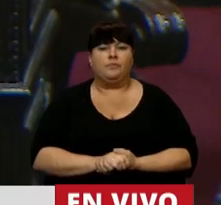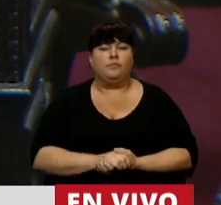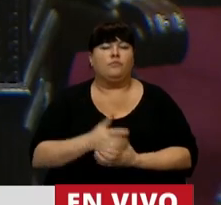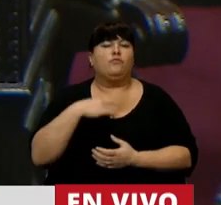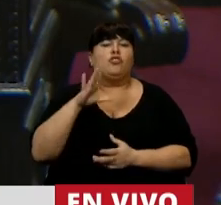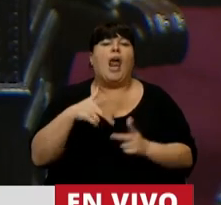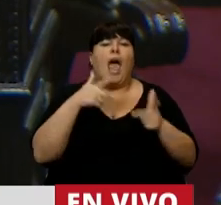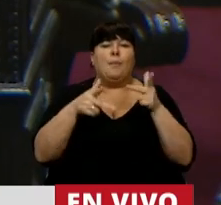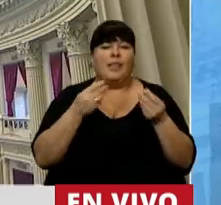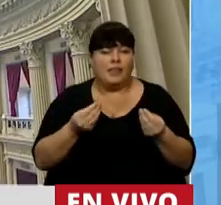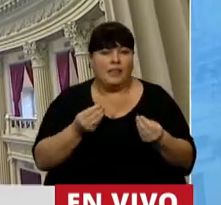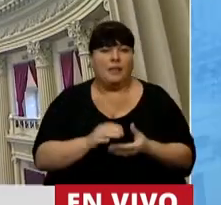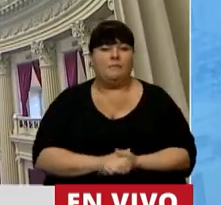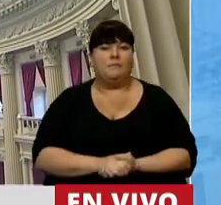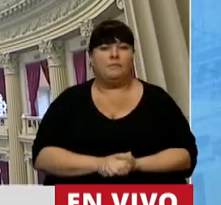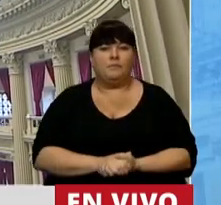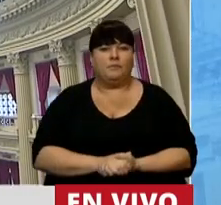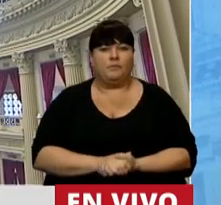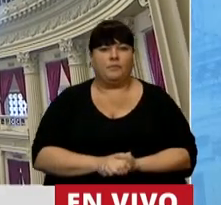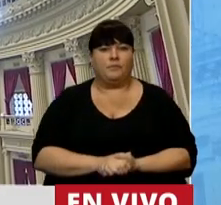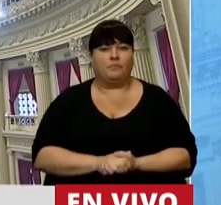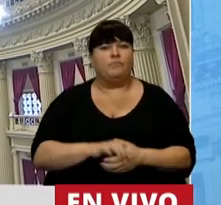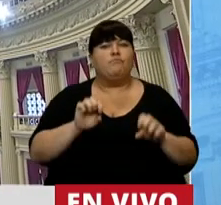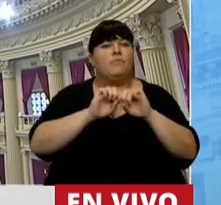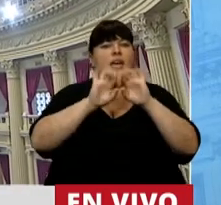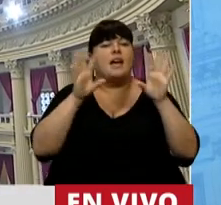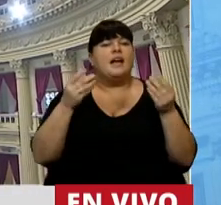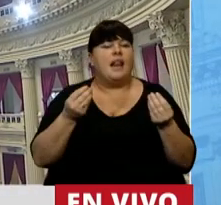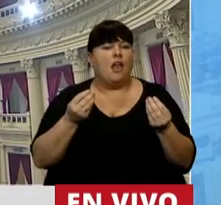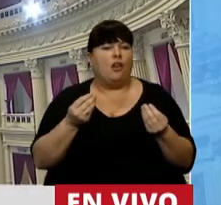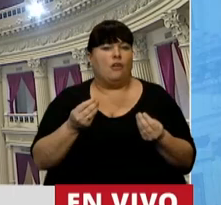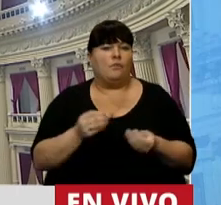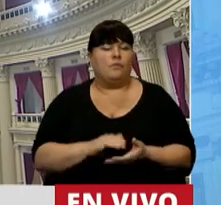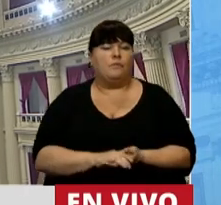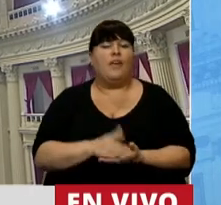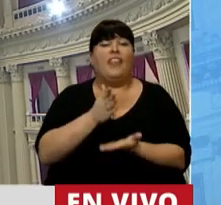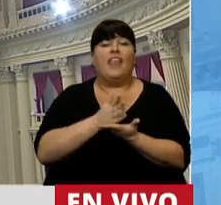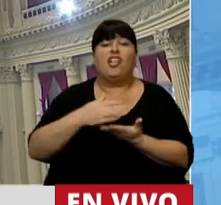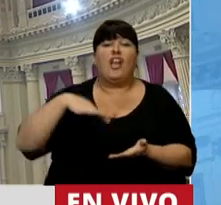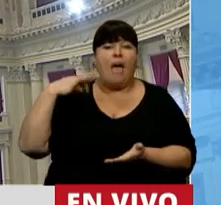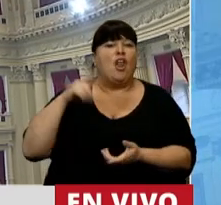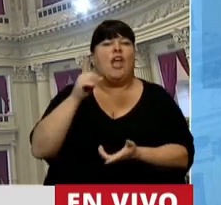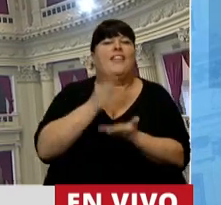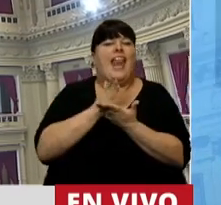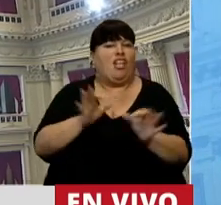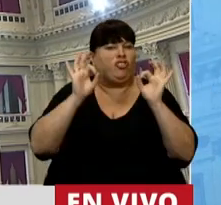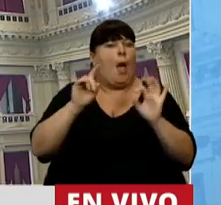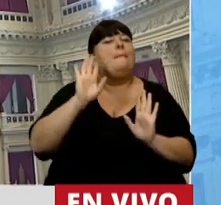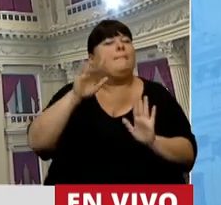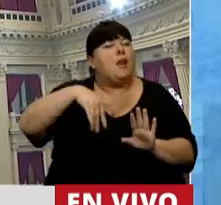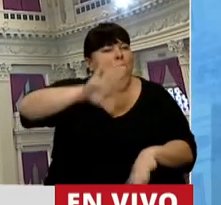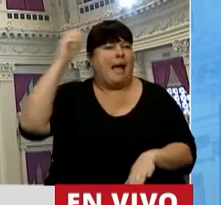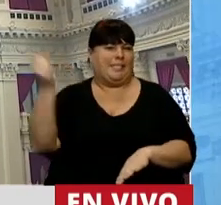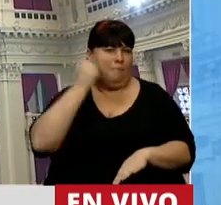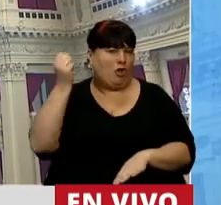Yo lo que quiero decir, señor Presidente, es que está claro que el derecho a la vida no es un derecho absoluto, pero es el más